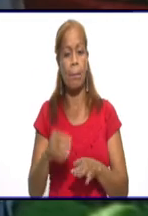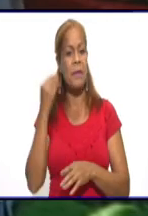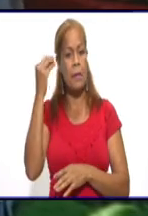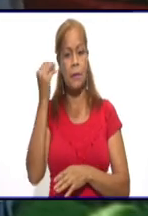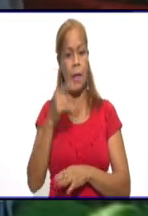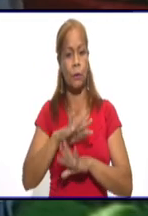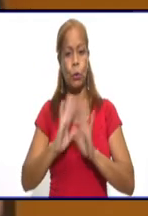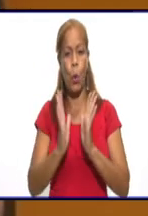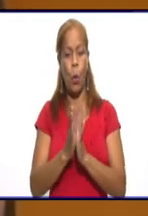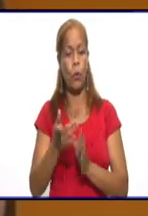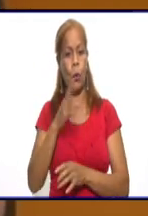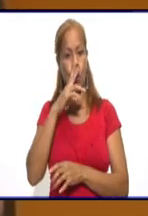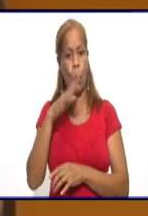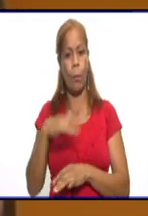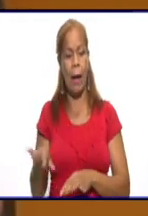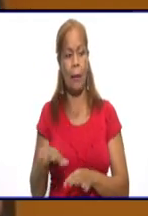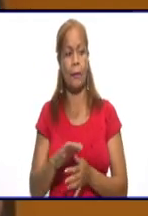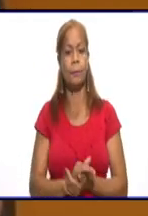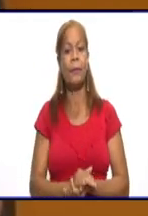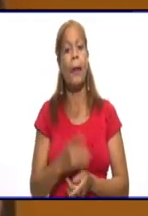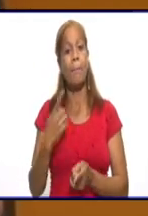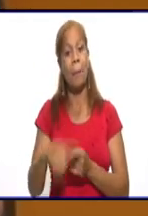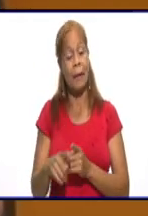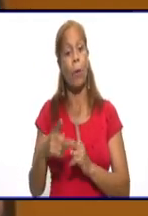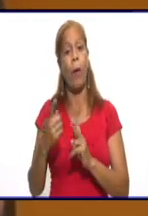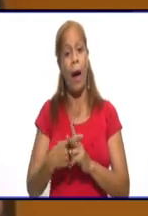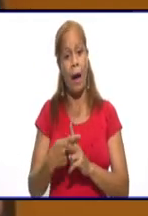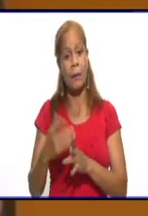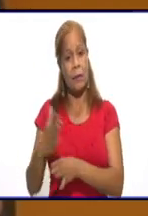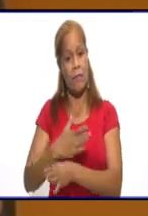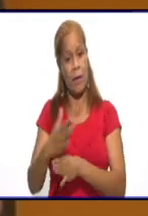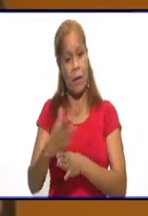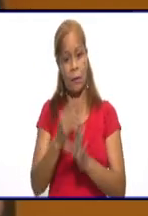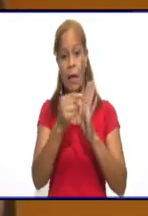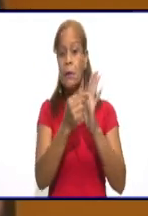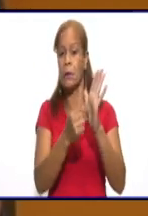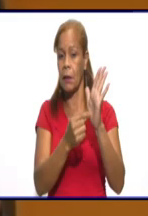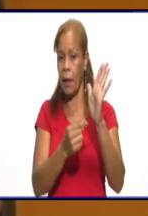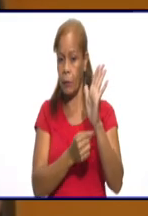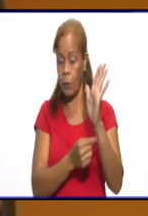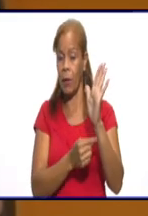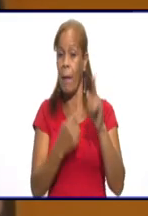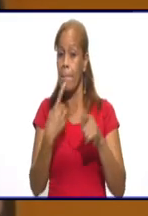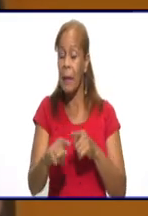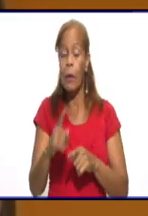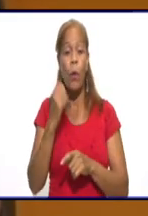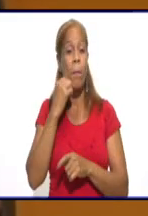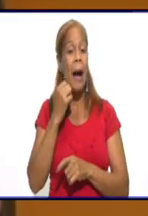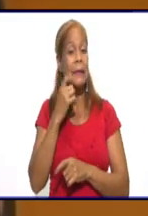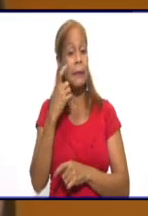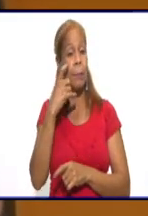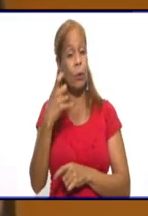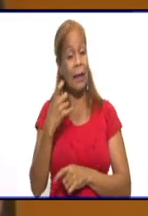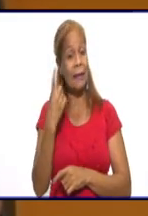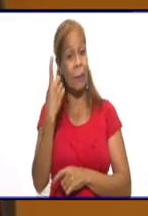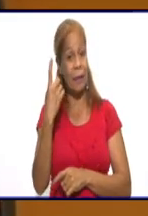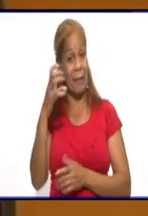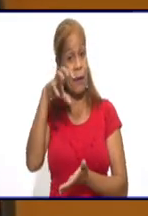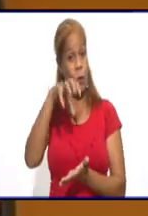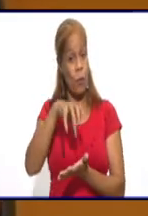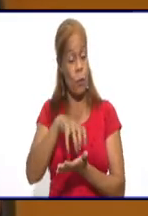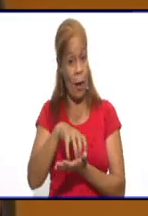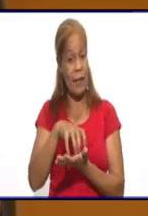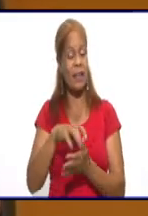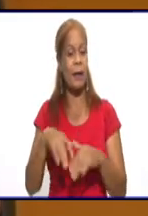que todos queremos. Bueno, existen varios indicadores para la salud, para determinar el cambio de fase, pero los más importantes, en primer lugar, son la